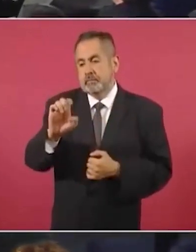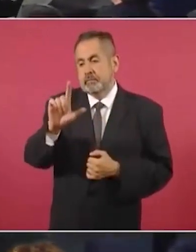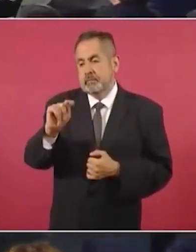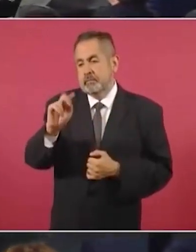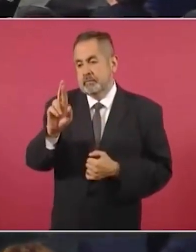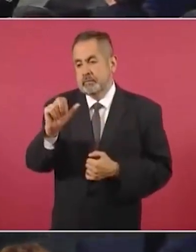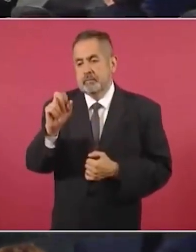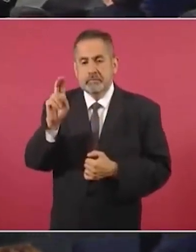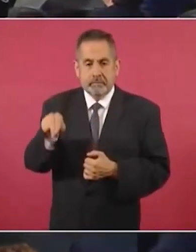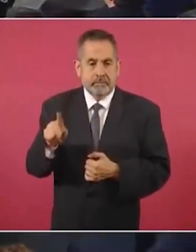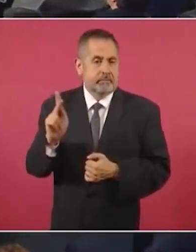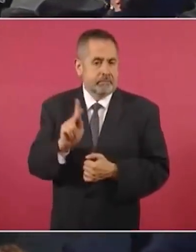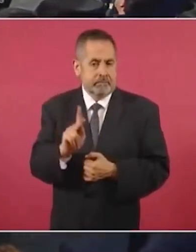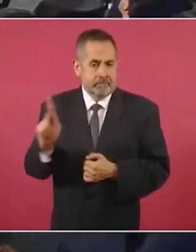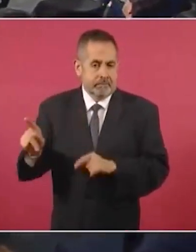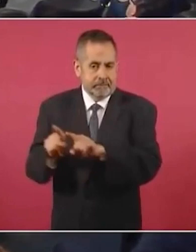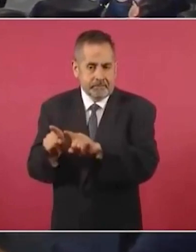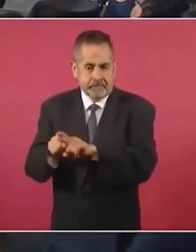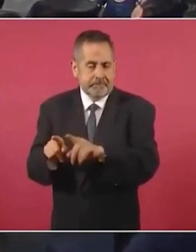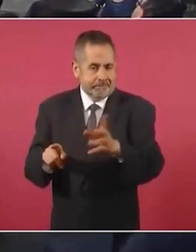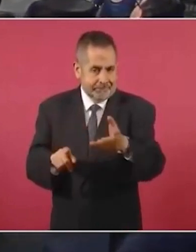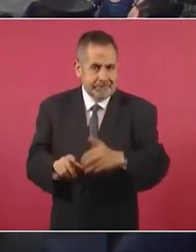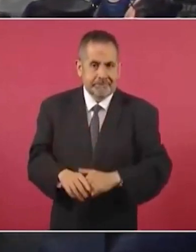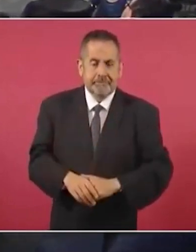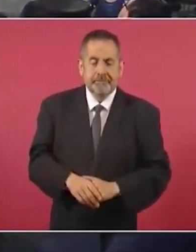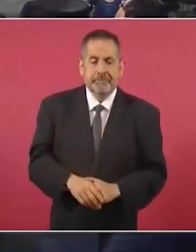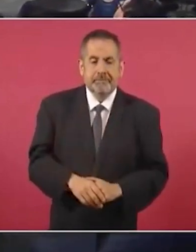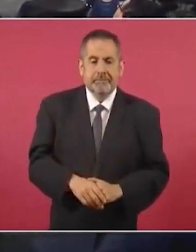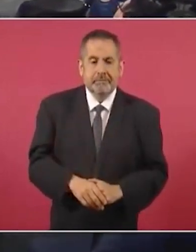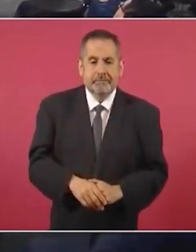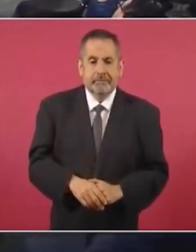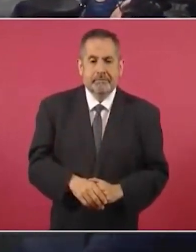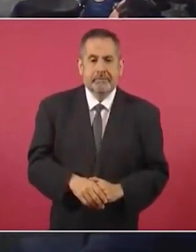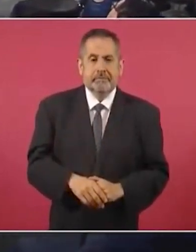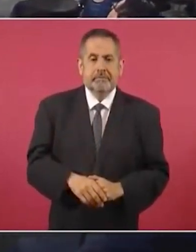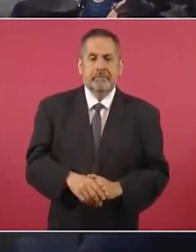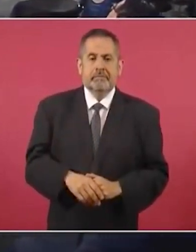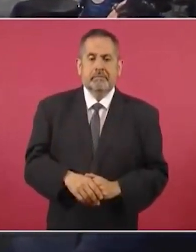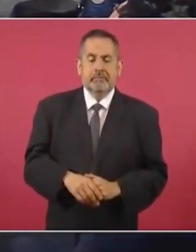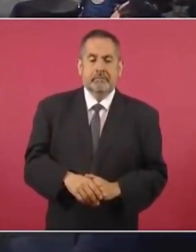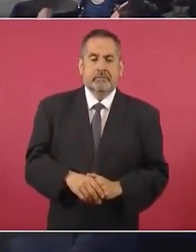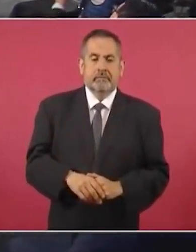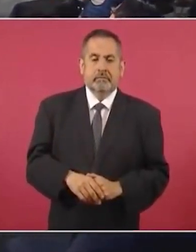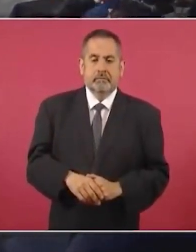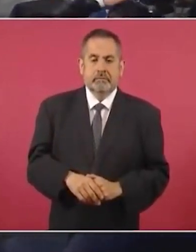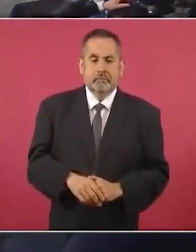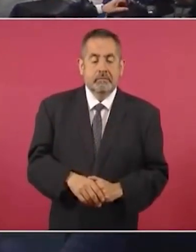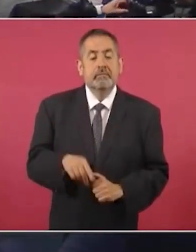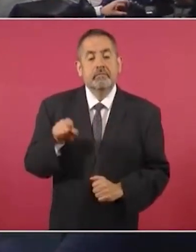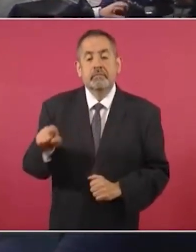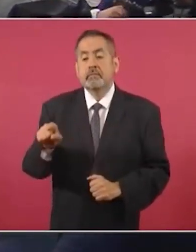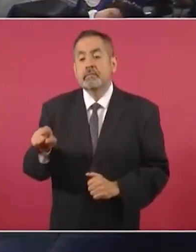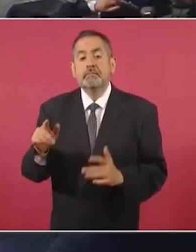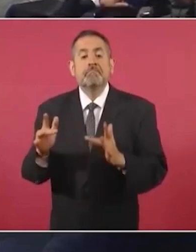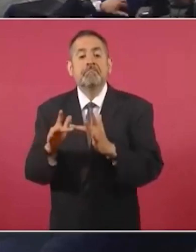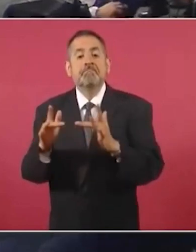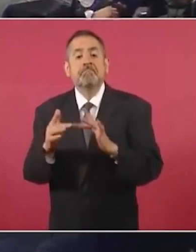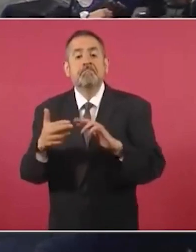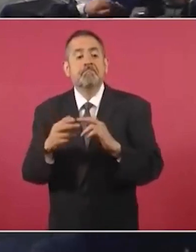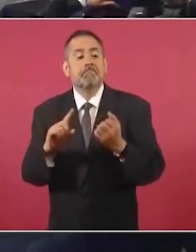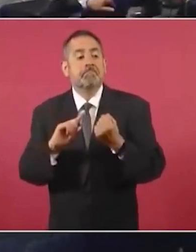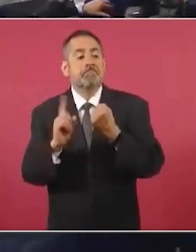tenía vínculos